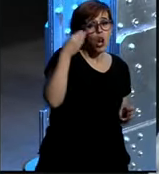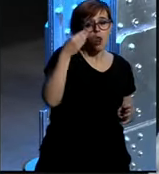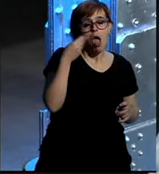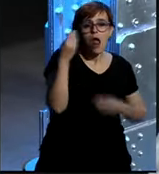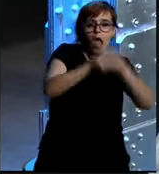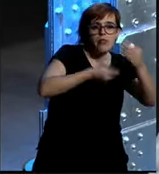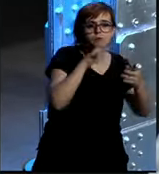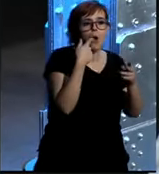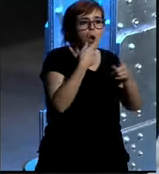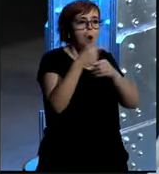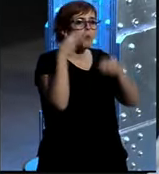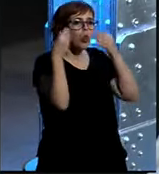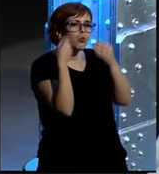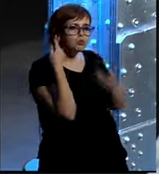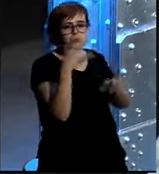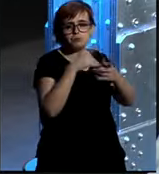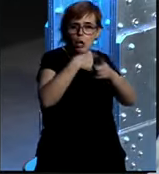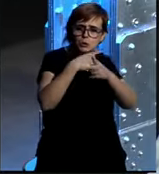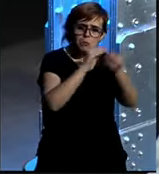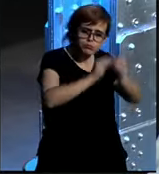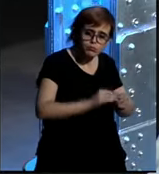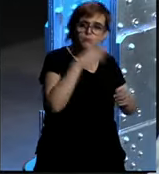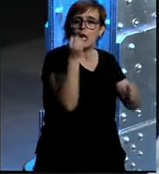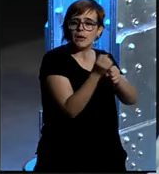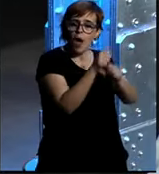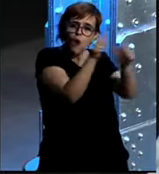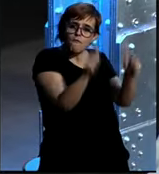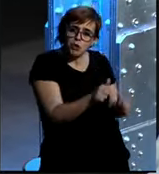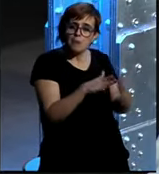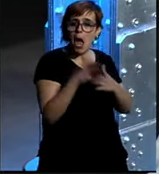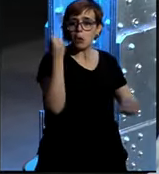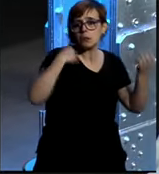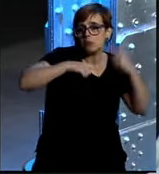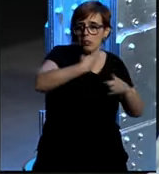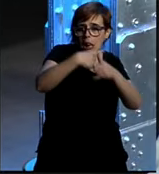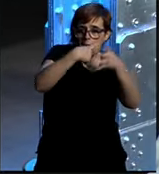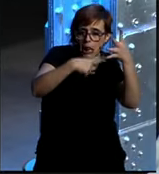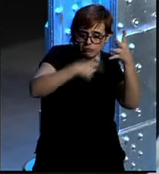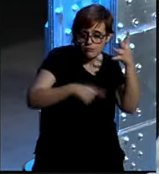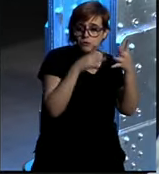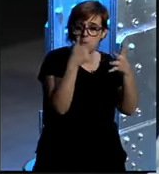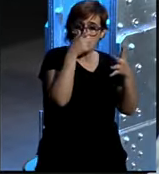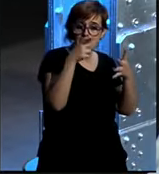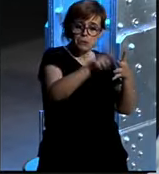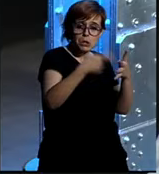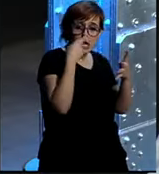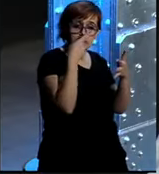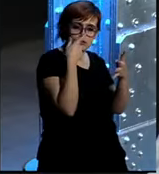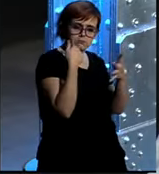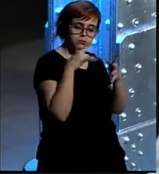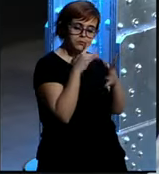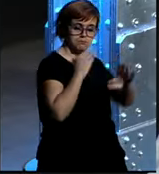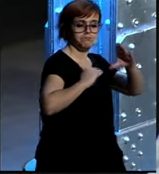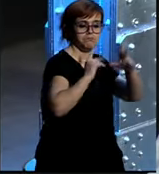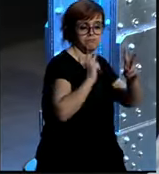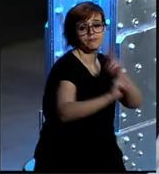hace sus productos cómo trabajamos cómo nos comportamos etcétera y bueno en este momento consideramos que Facebook